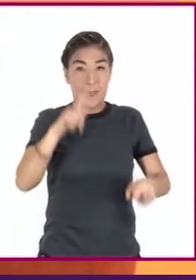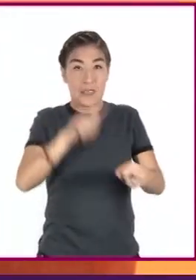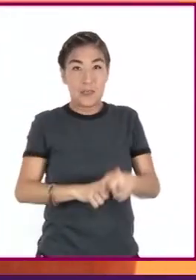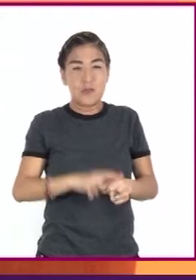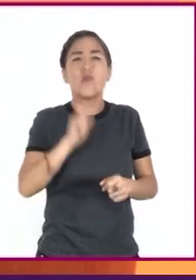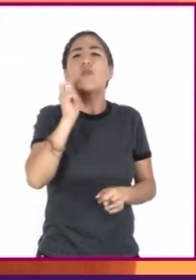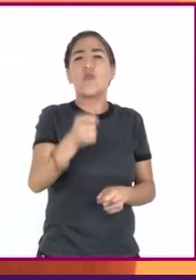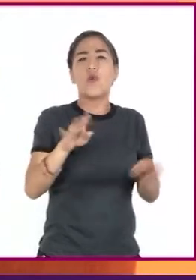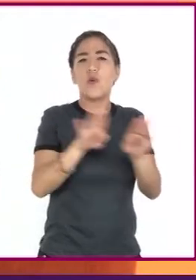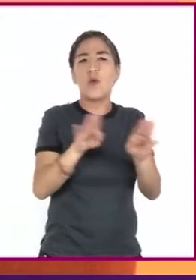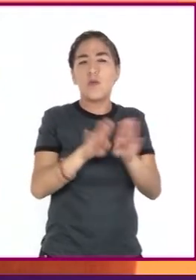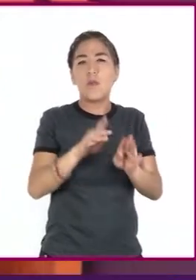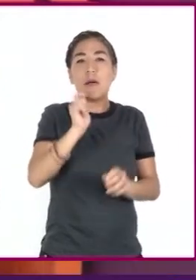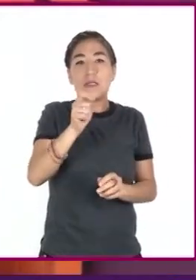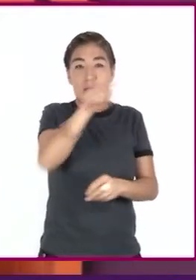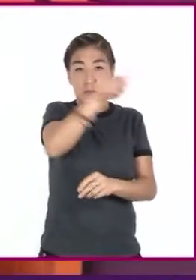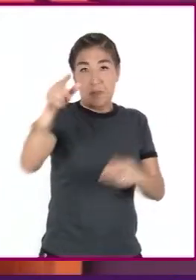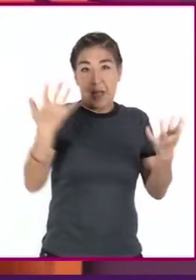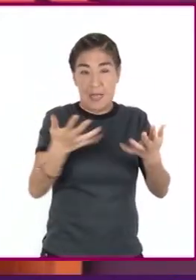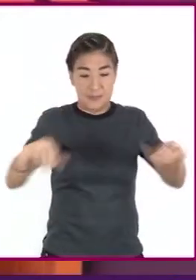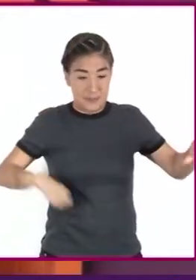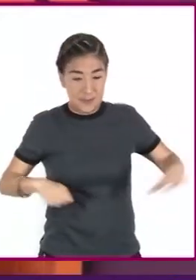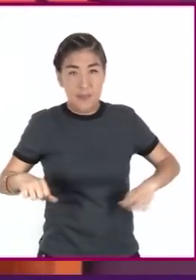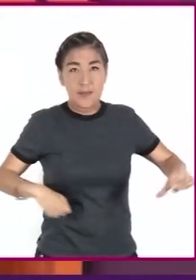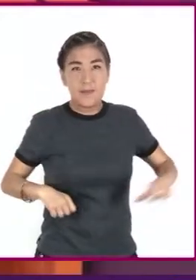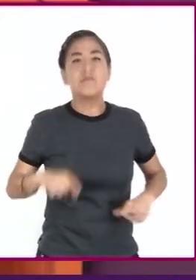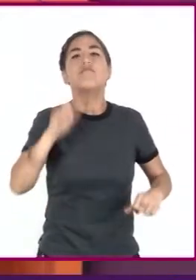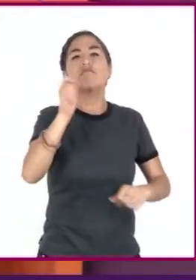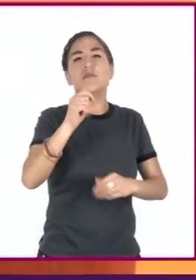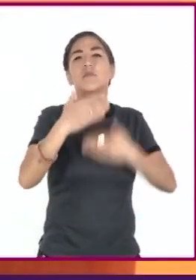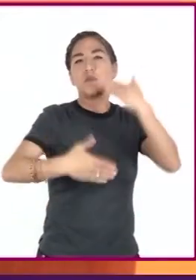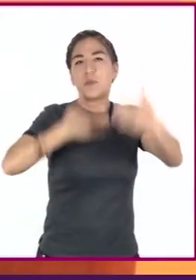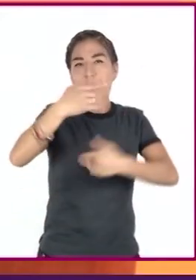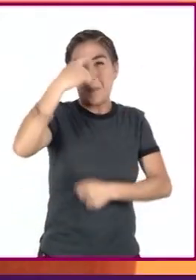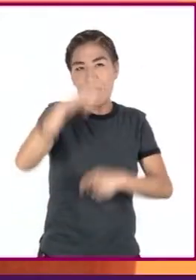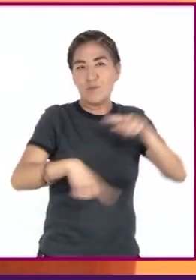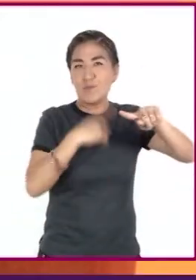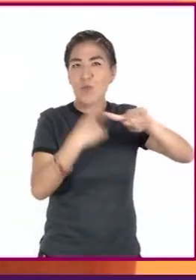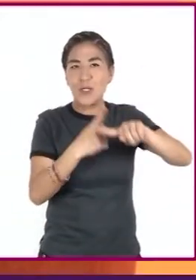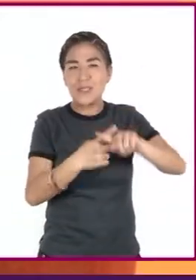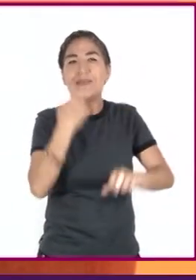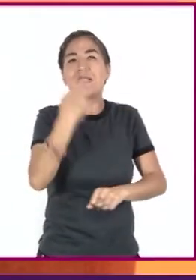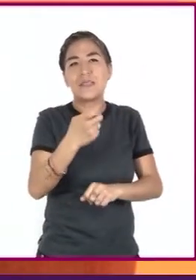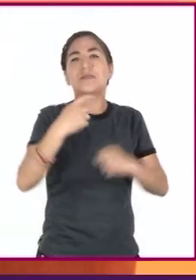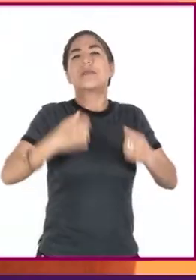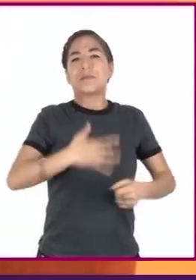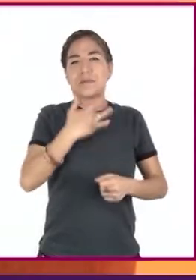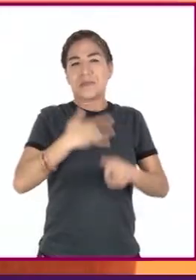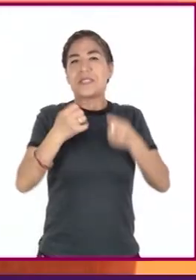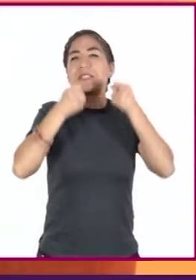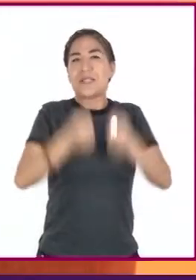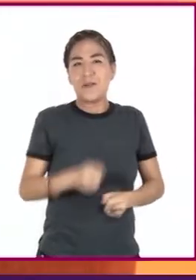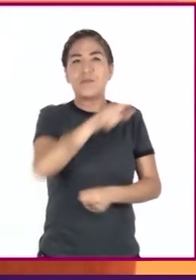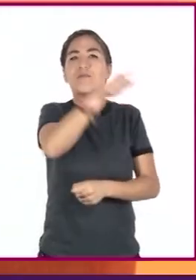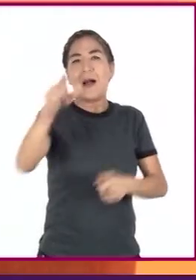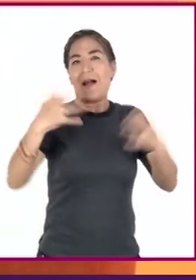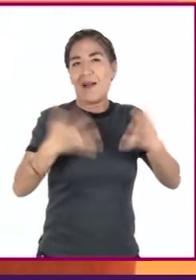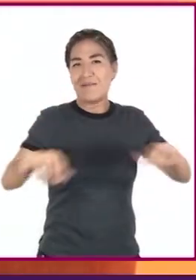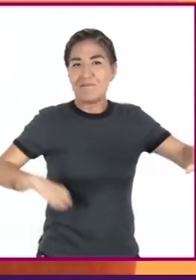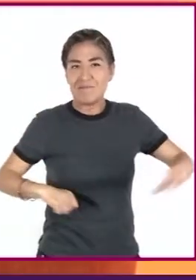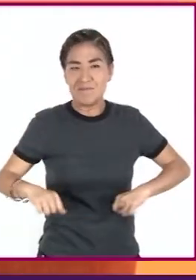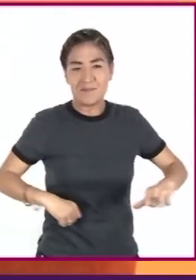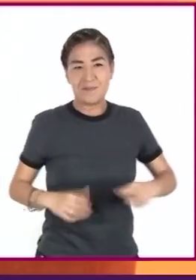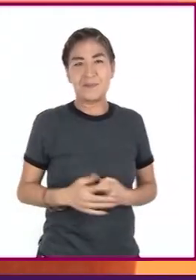el hecho de realizar una actividad influirá de manera positiva, haciéndolos más seguros y tenaces en lo que realizan.